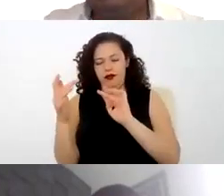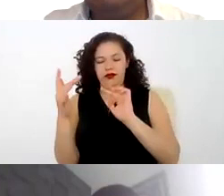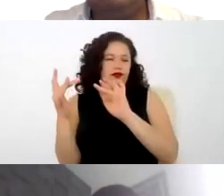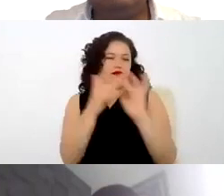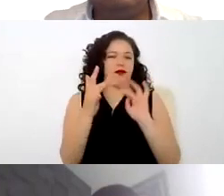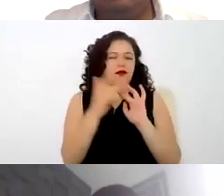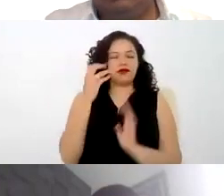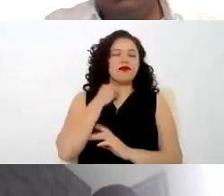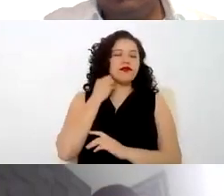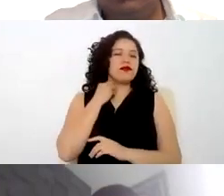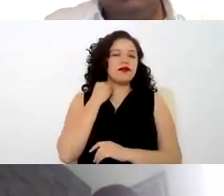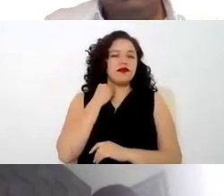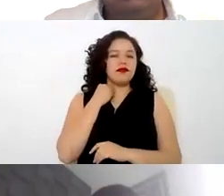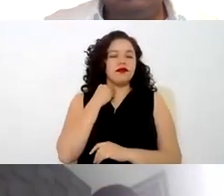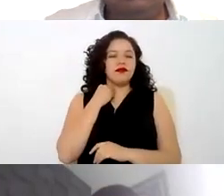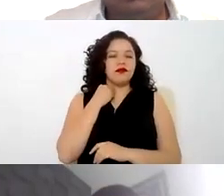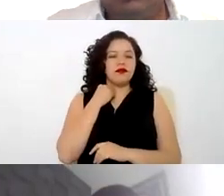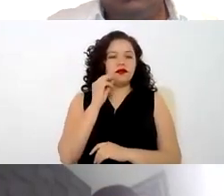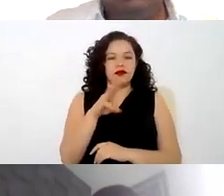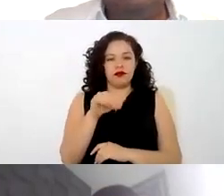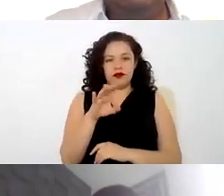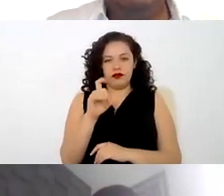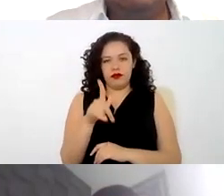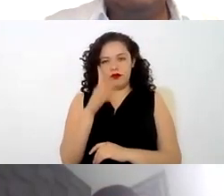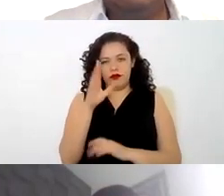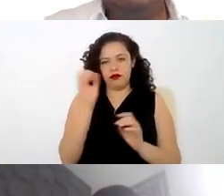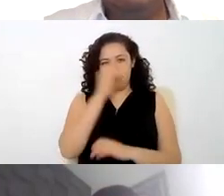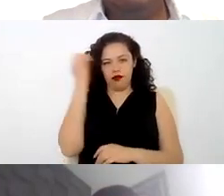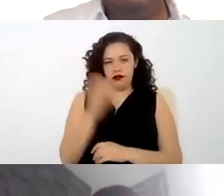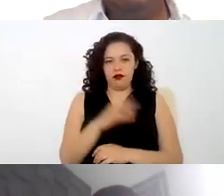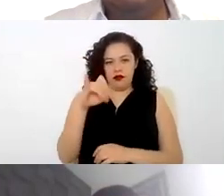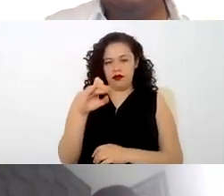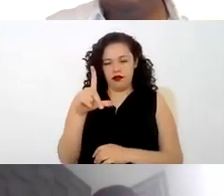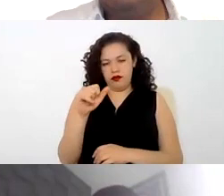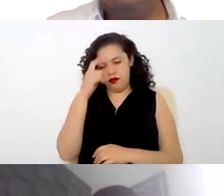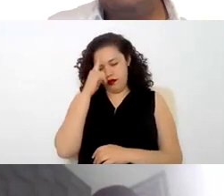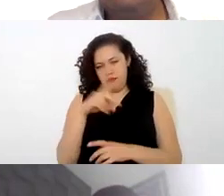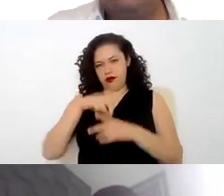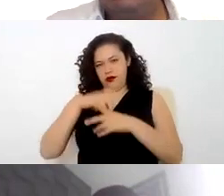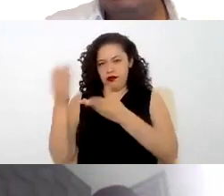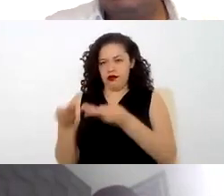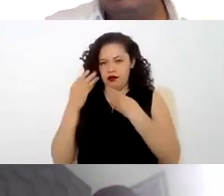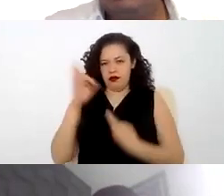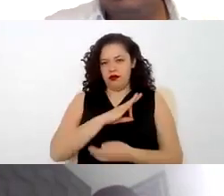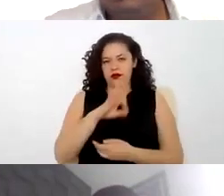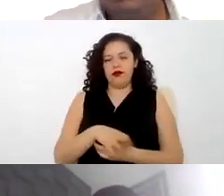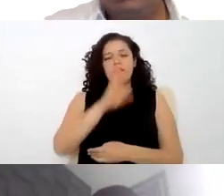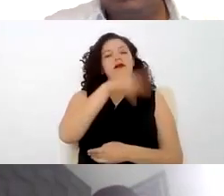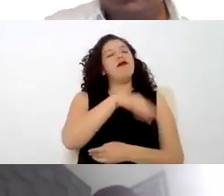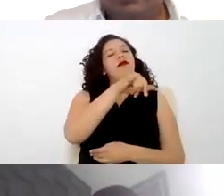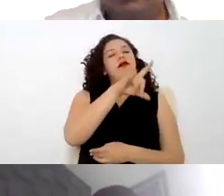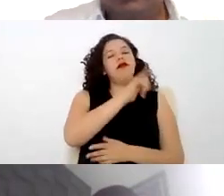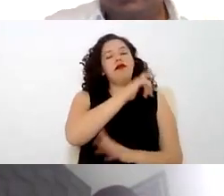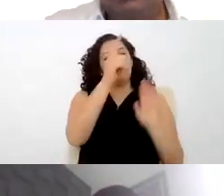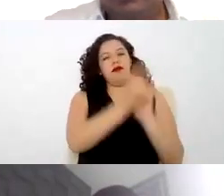lo es el Manual de Obligaciones Fiscales de la Donataria Autorizada y el Manual de Herencia y Testamentos de la